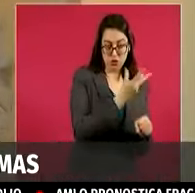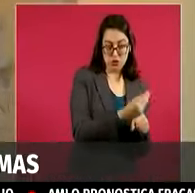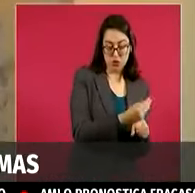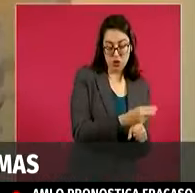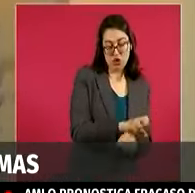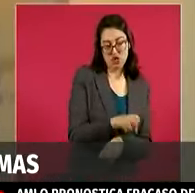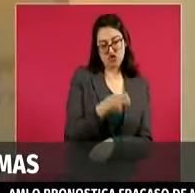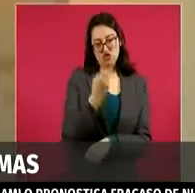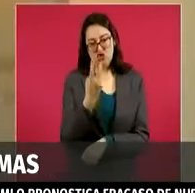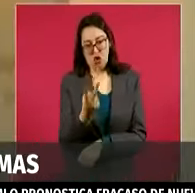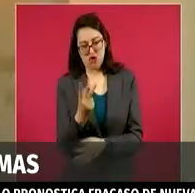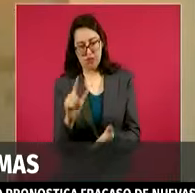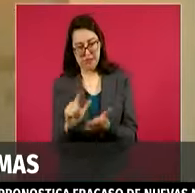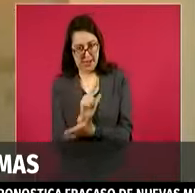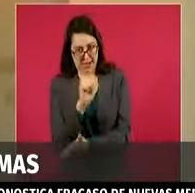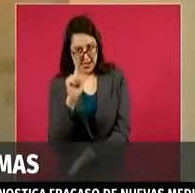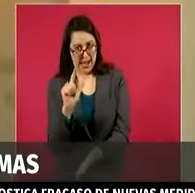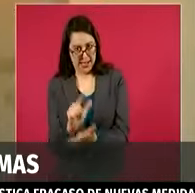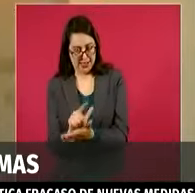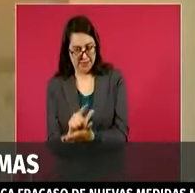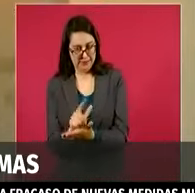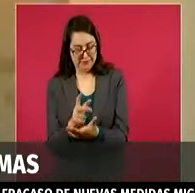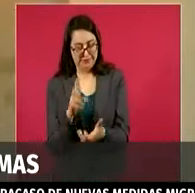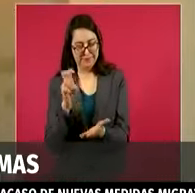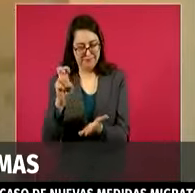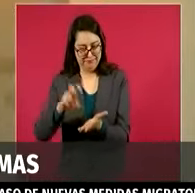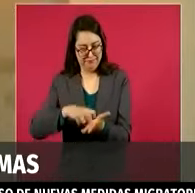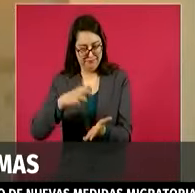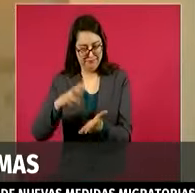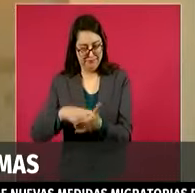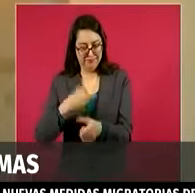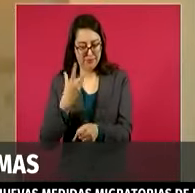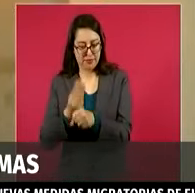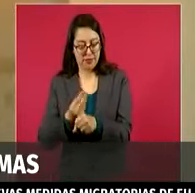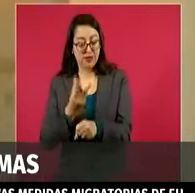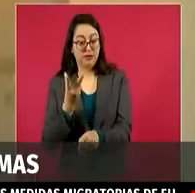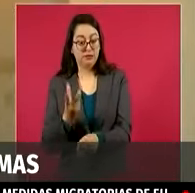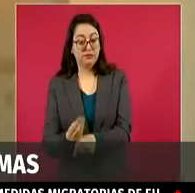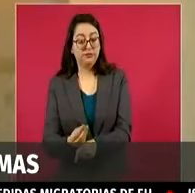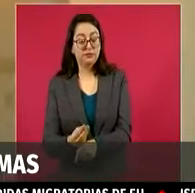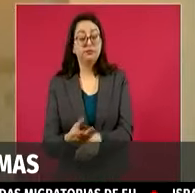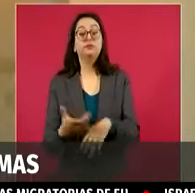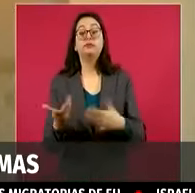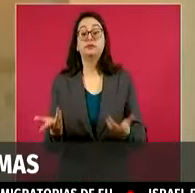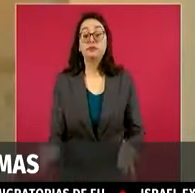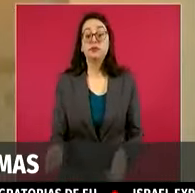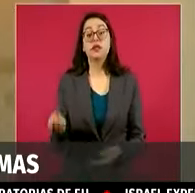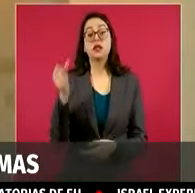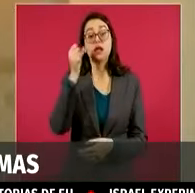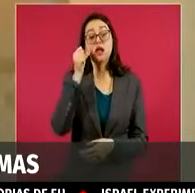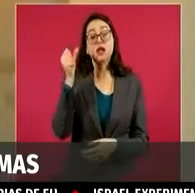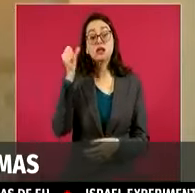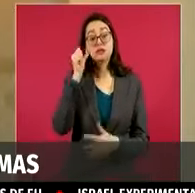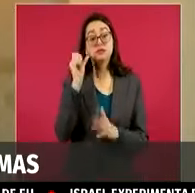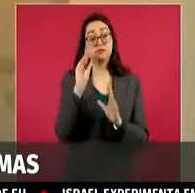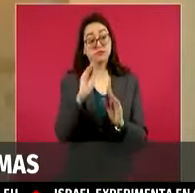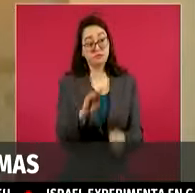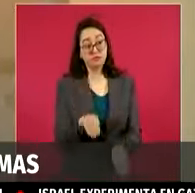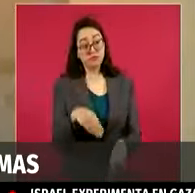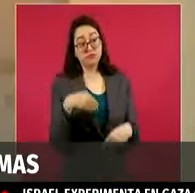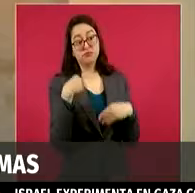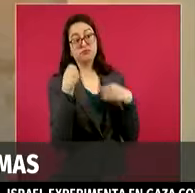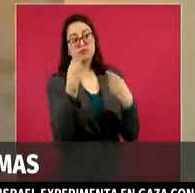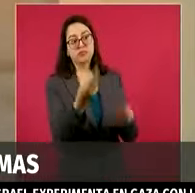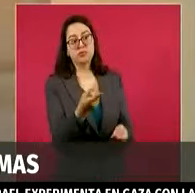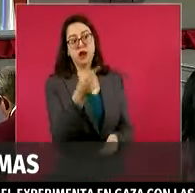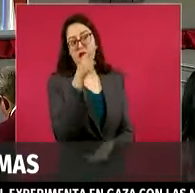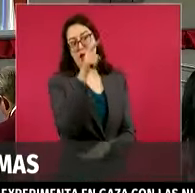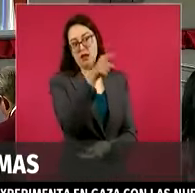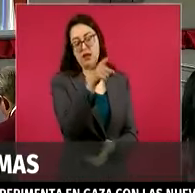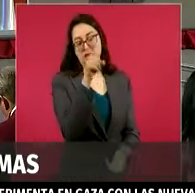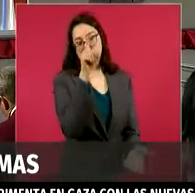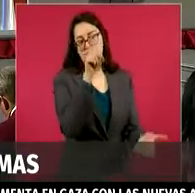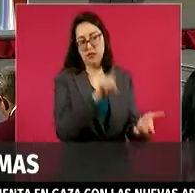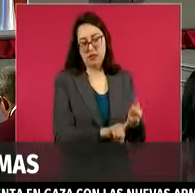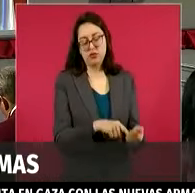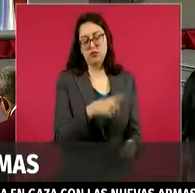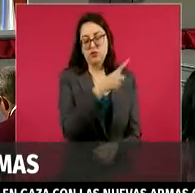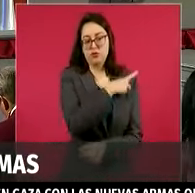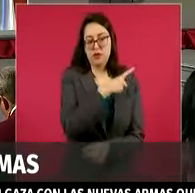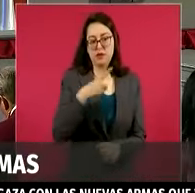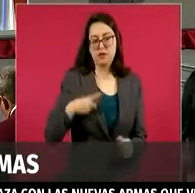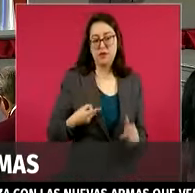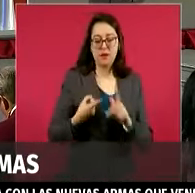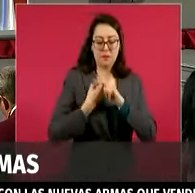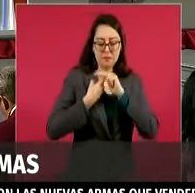en el plan B, que finalmente no se aprobó el 6 de diciembre pasado, y pues veremos pues qué